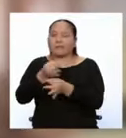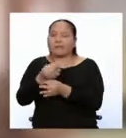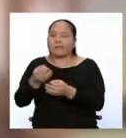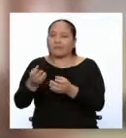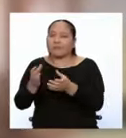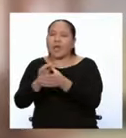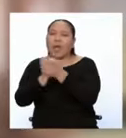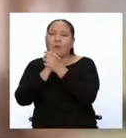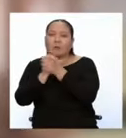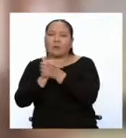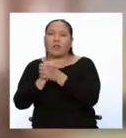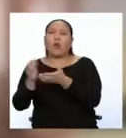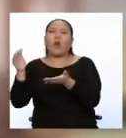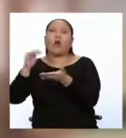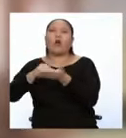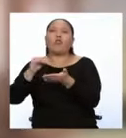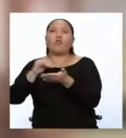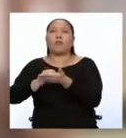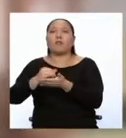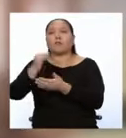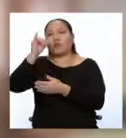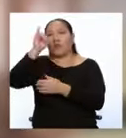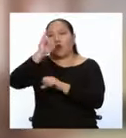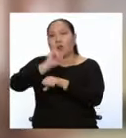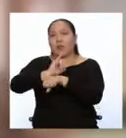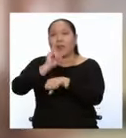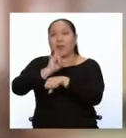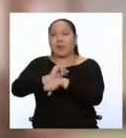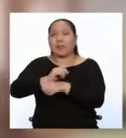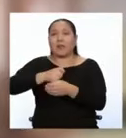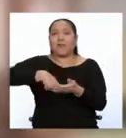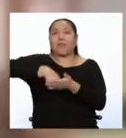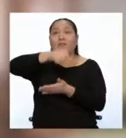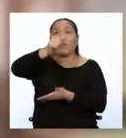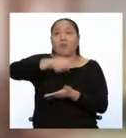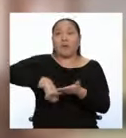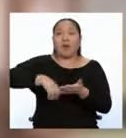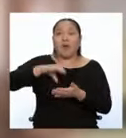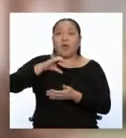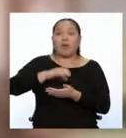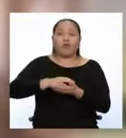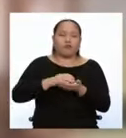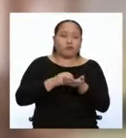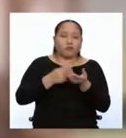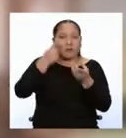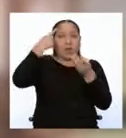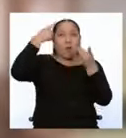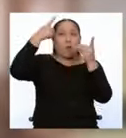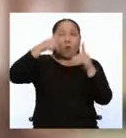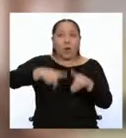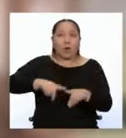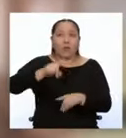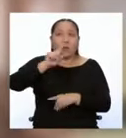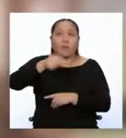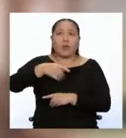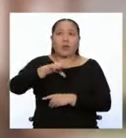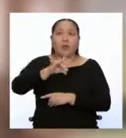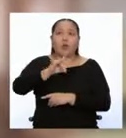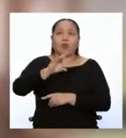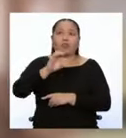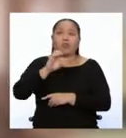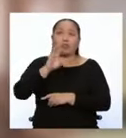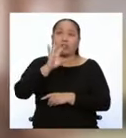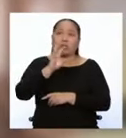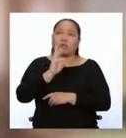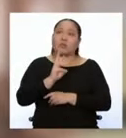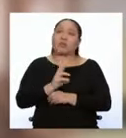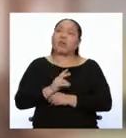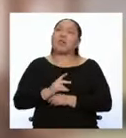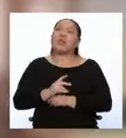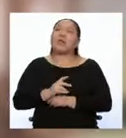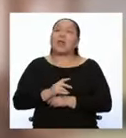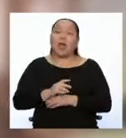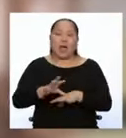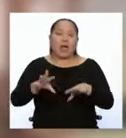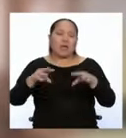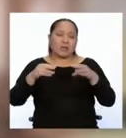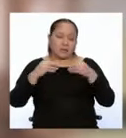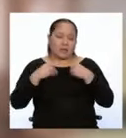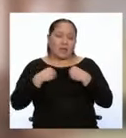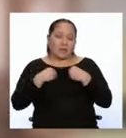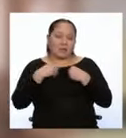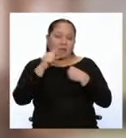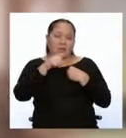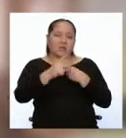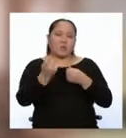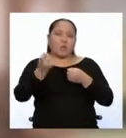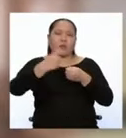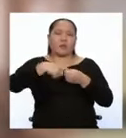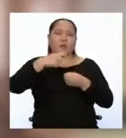1801, firma un concordato con el Papa Pío VII, en el que reconoce el rol de la iglesia en el Estado francés. Y también